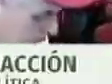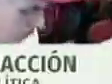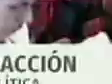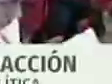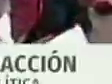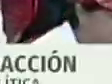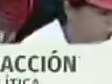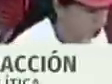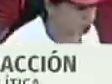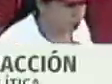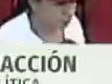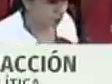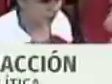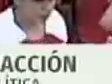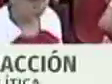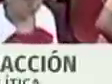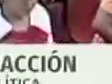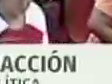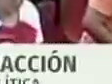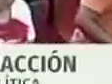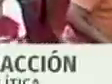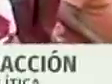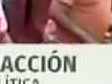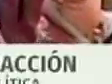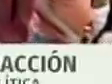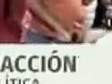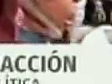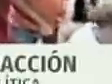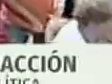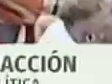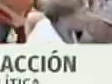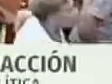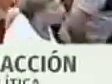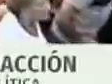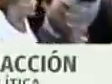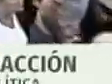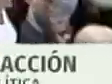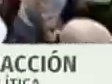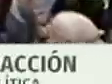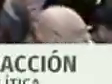el himno del Partido Socialista Unido de Venezuela